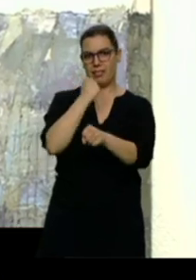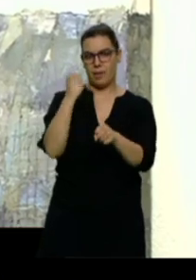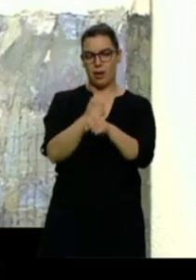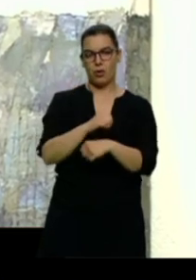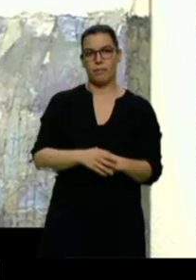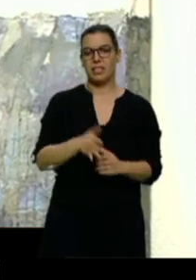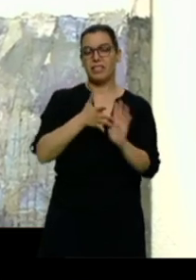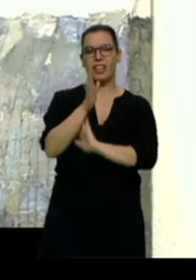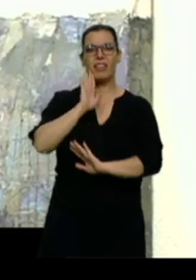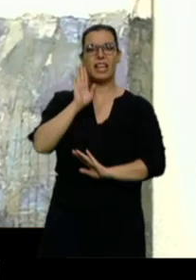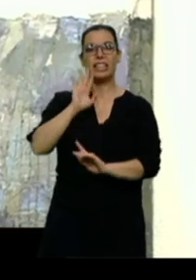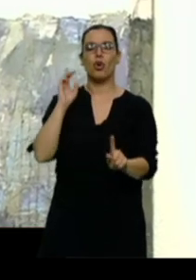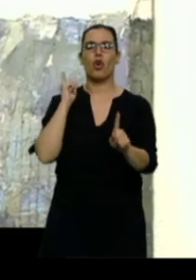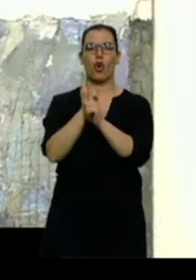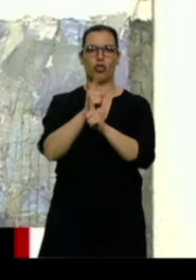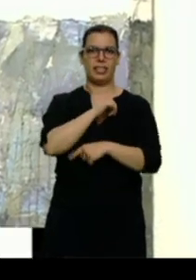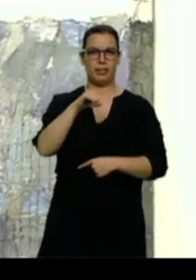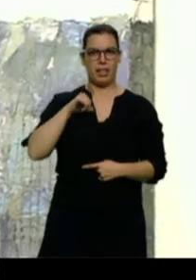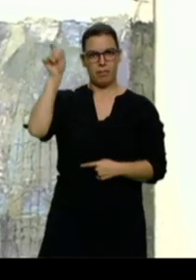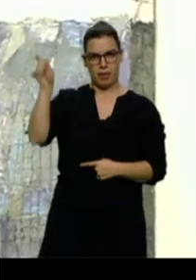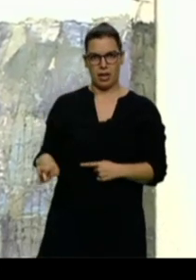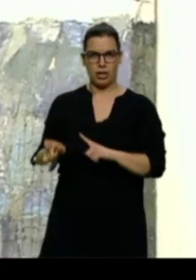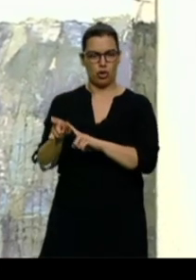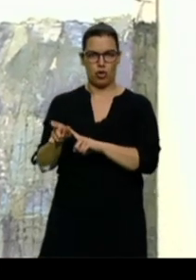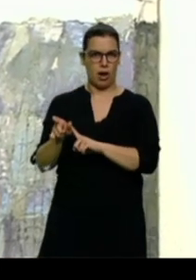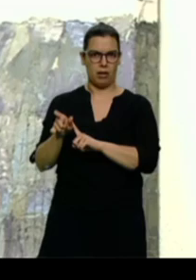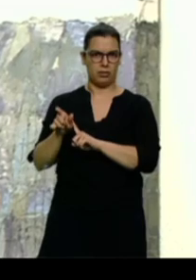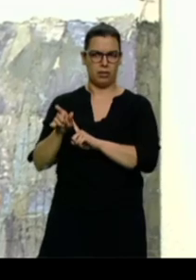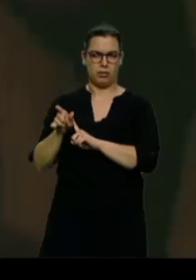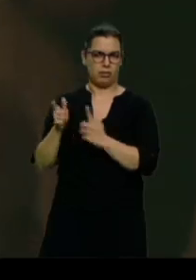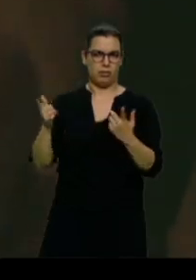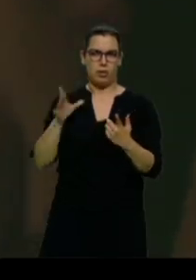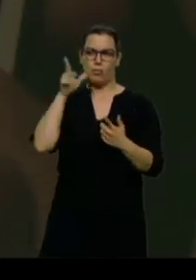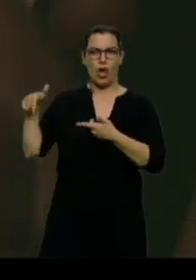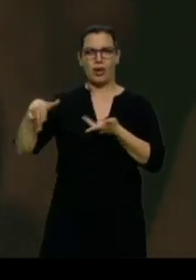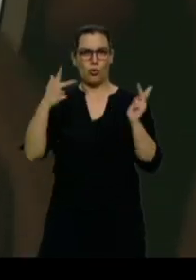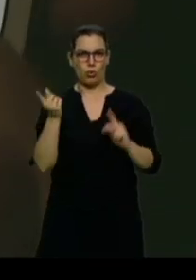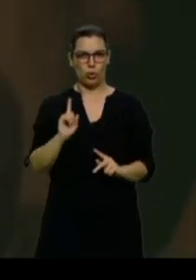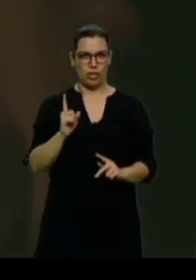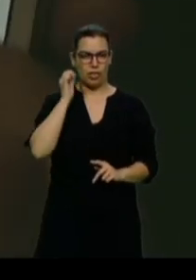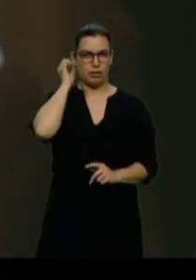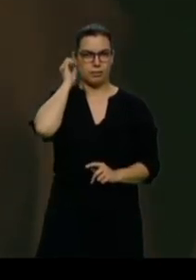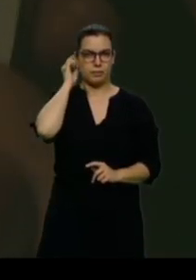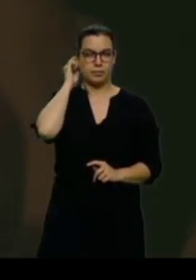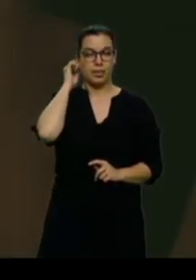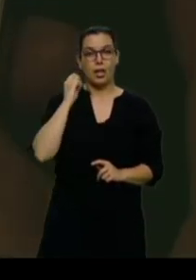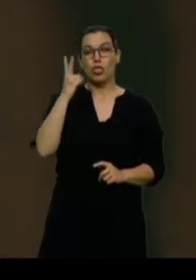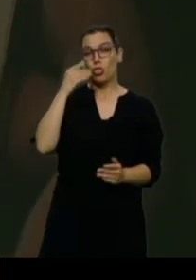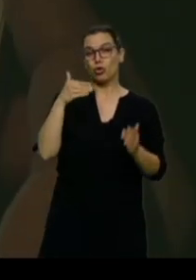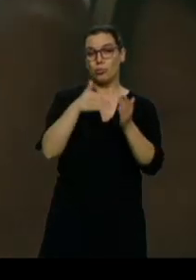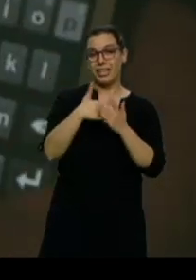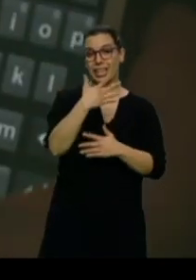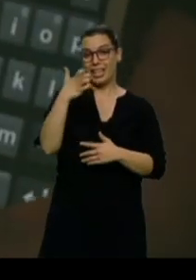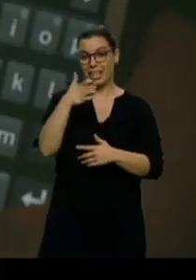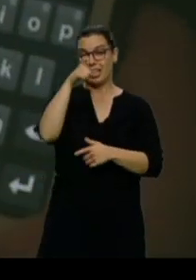se vulnera gravemente su intimidad difundiendo de forma no autorizada este material. Lo vieron los 2.500 empleados y quienes